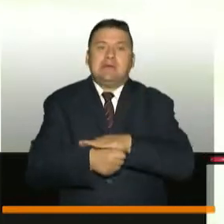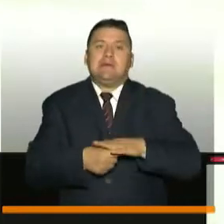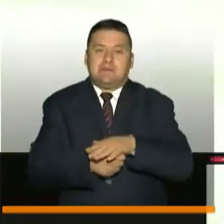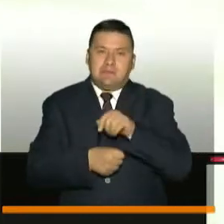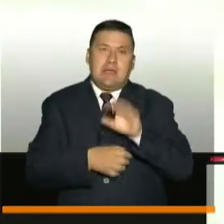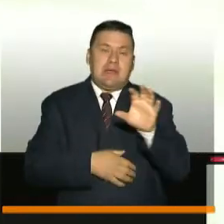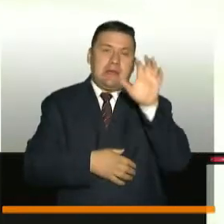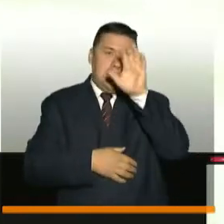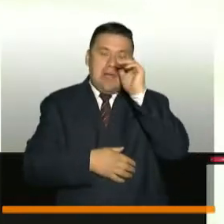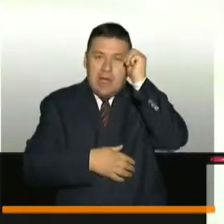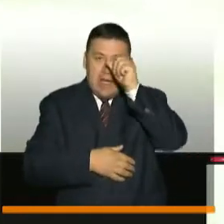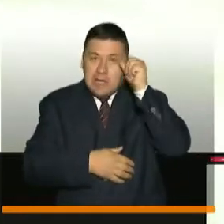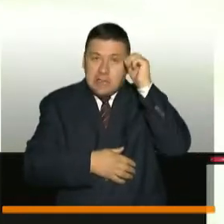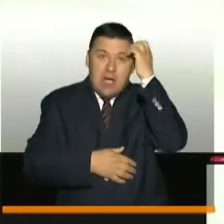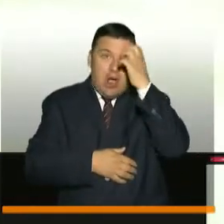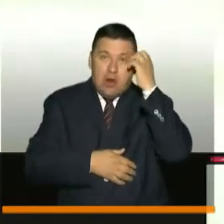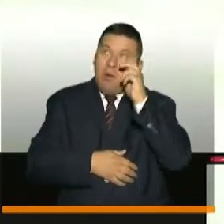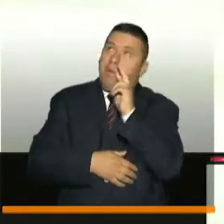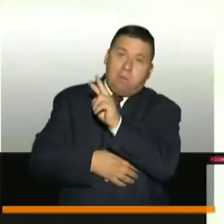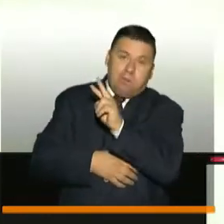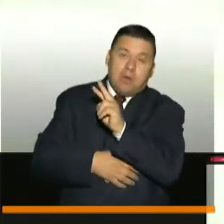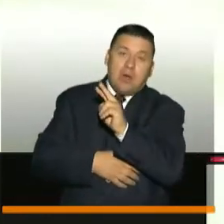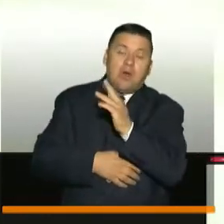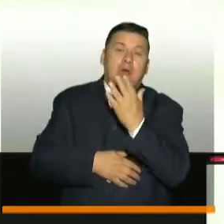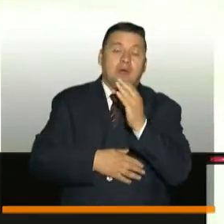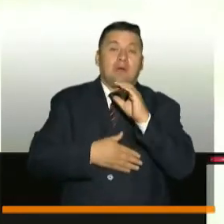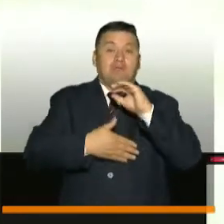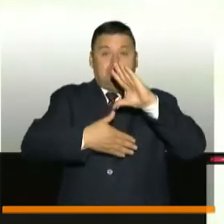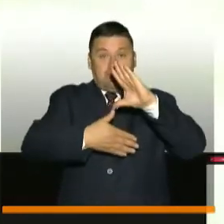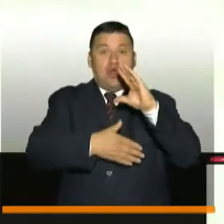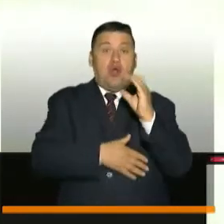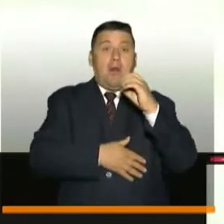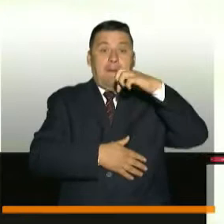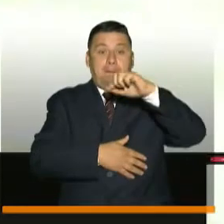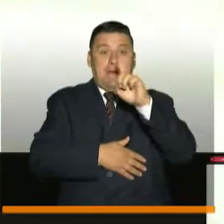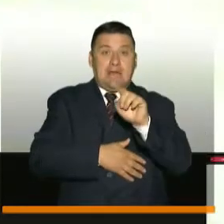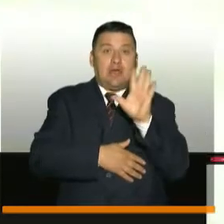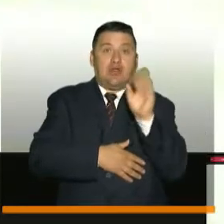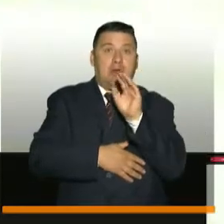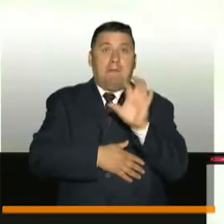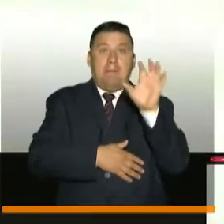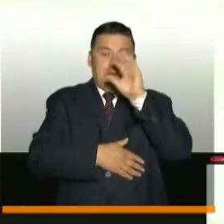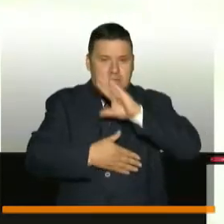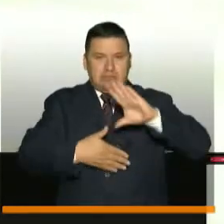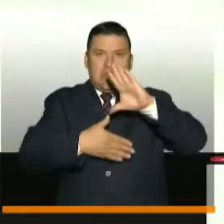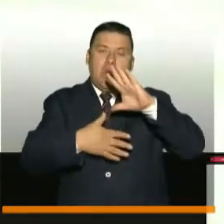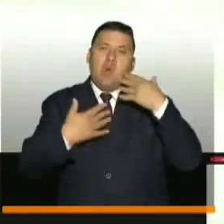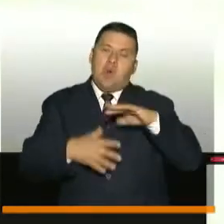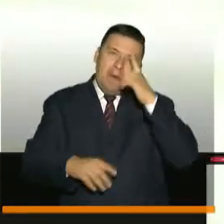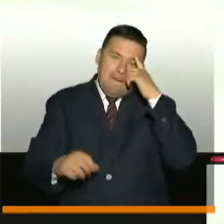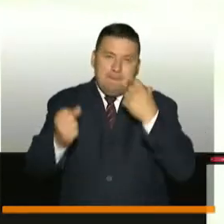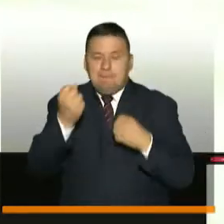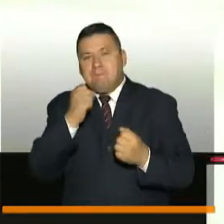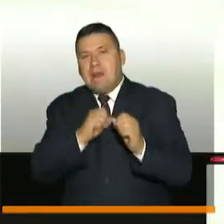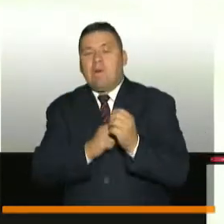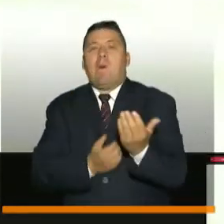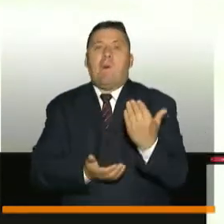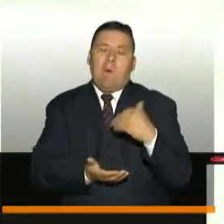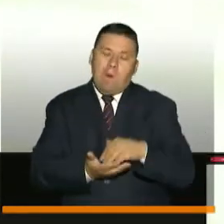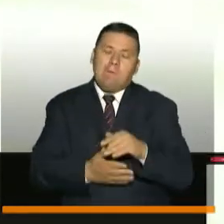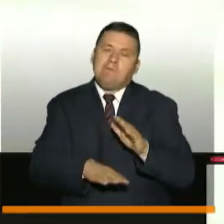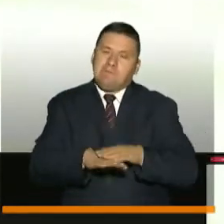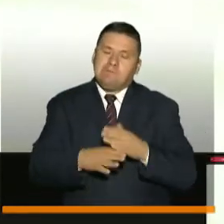en países de Asia y Europa y la OPS, todos los países muy preocupados y muy